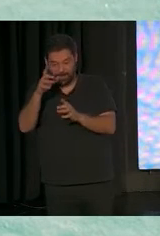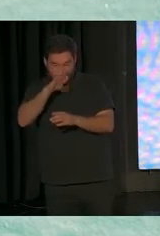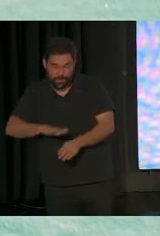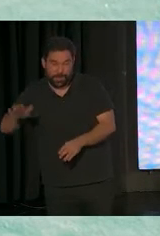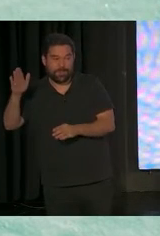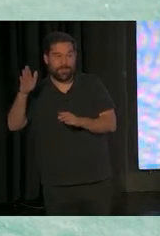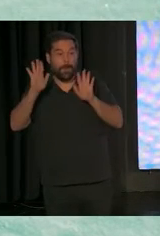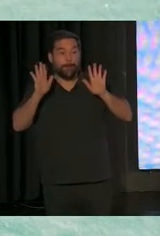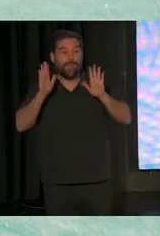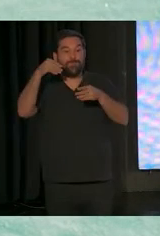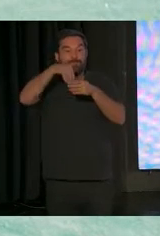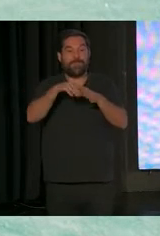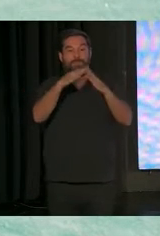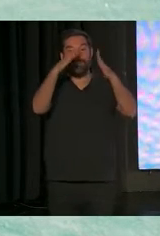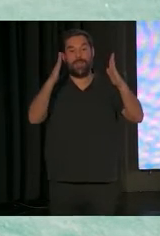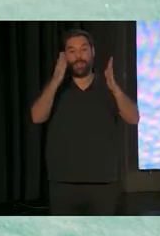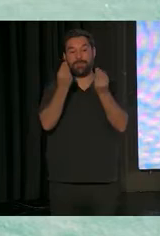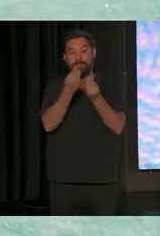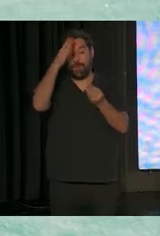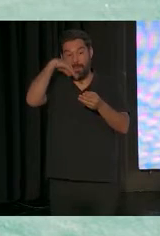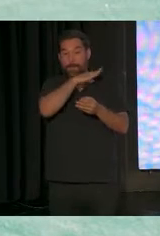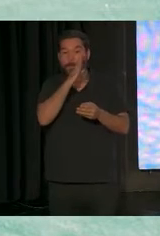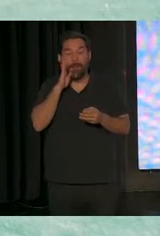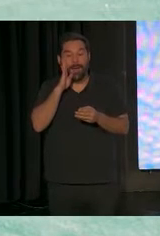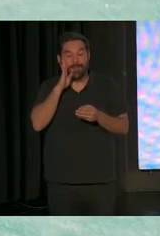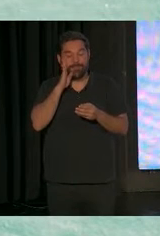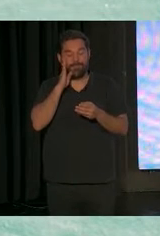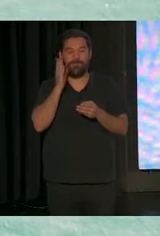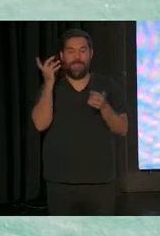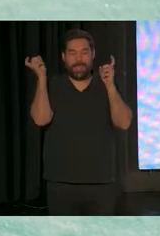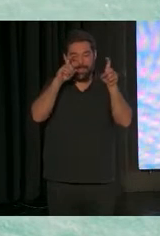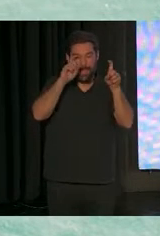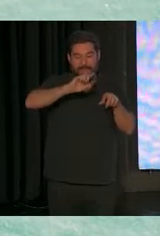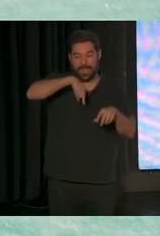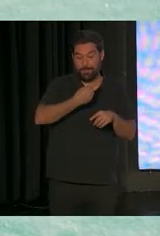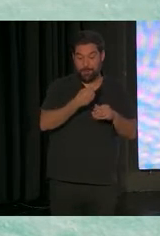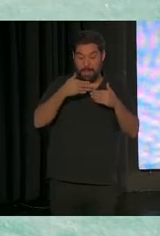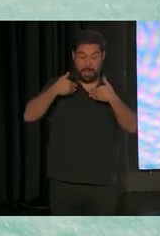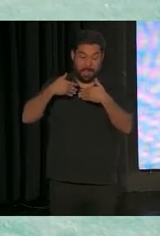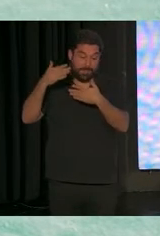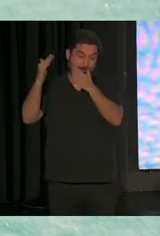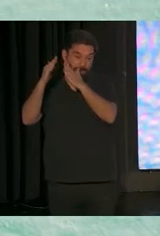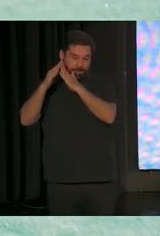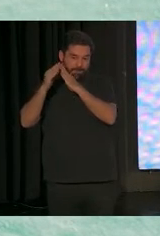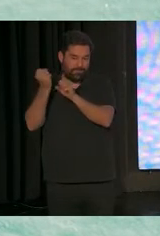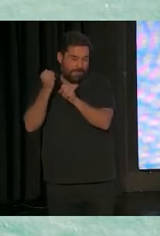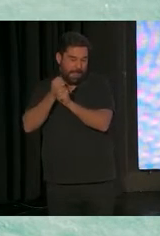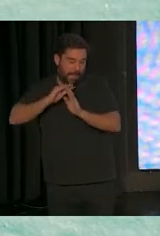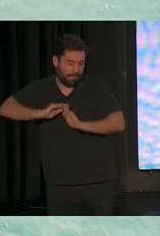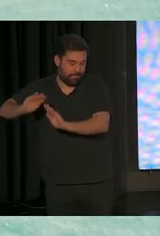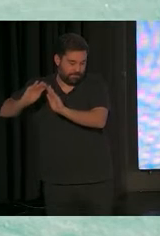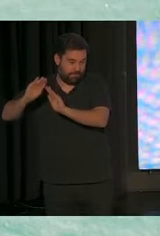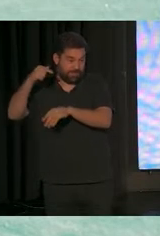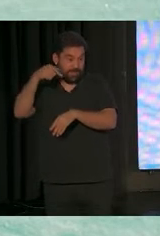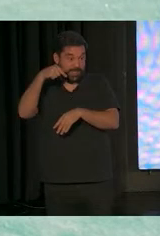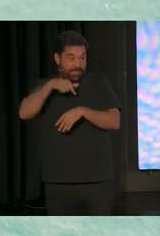los papás y luego lo dejamos, ahí te quedas, pues cuidado. Este último artículo que les